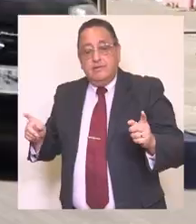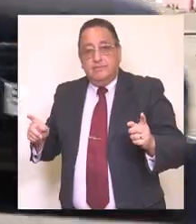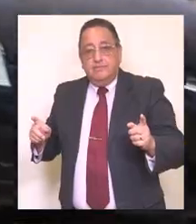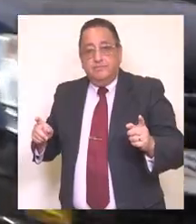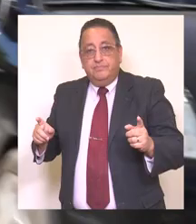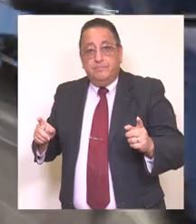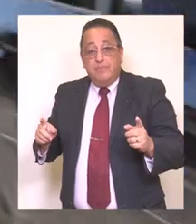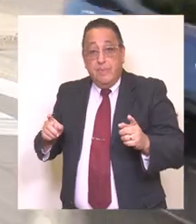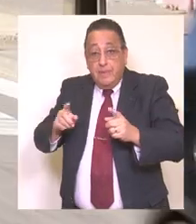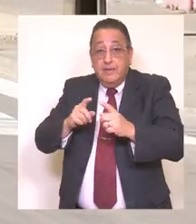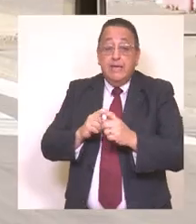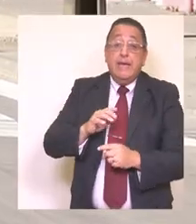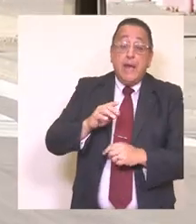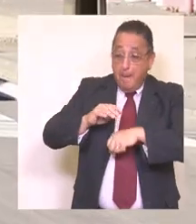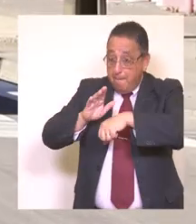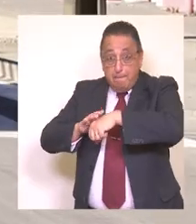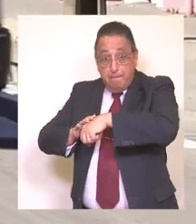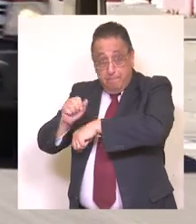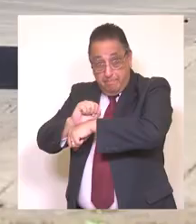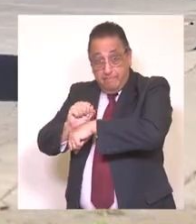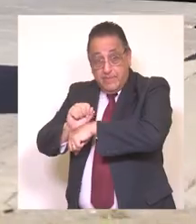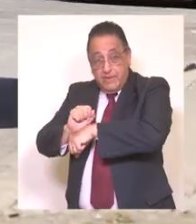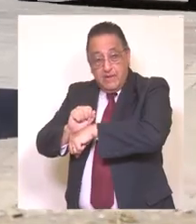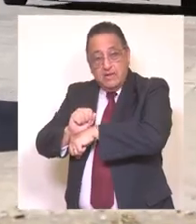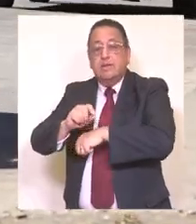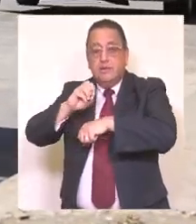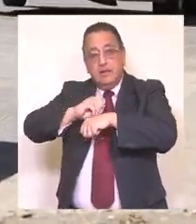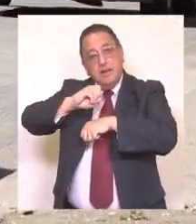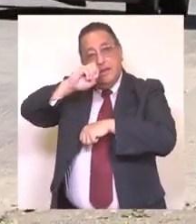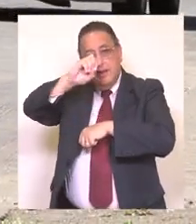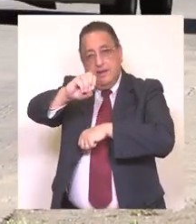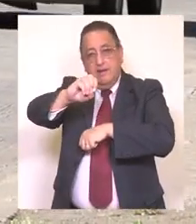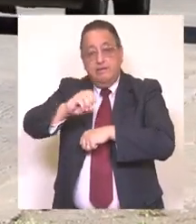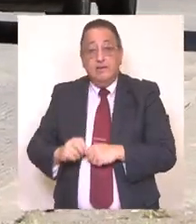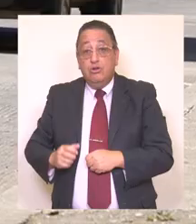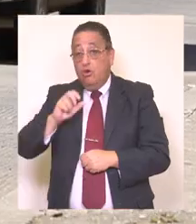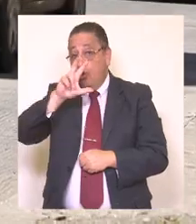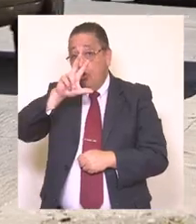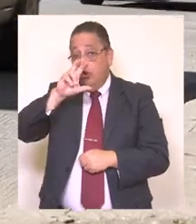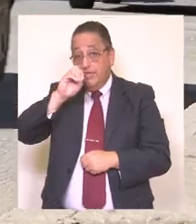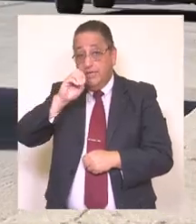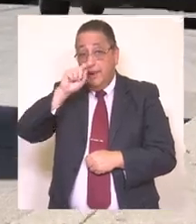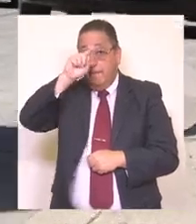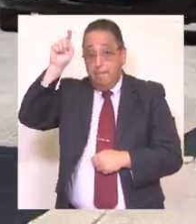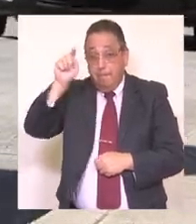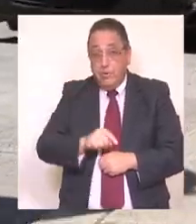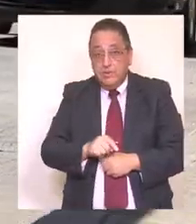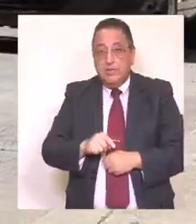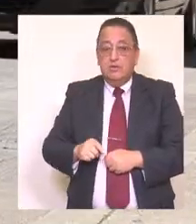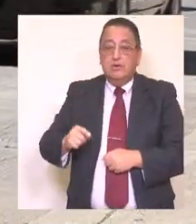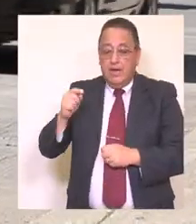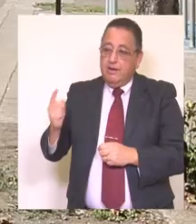dirección. En cuanto a los permisos de circulación, puedo decir que el 80% aproximadamente